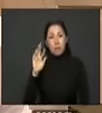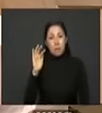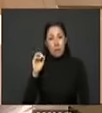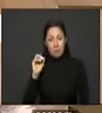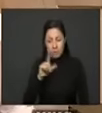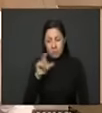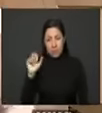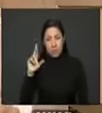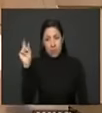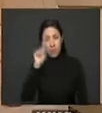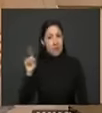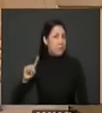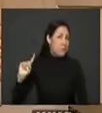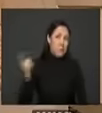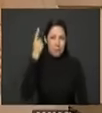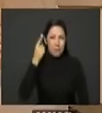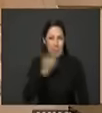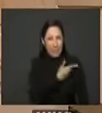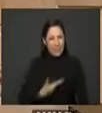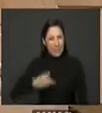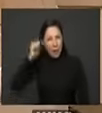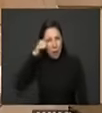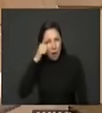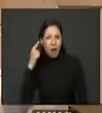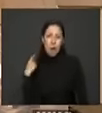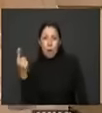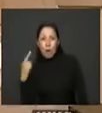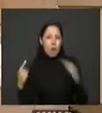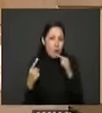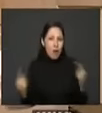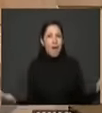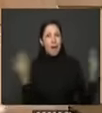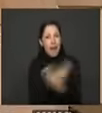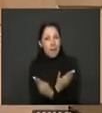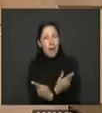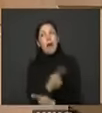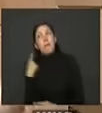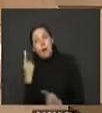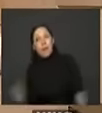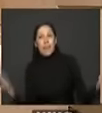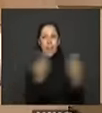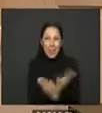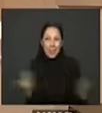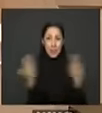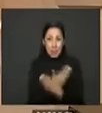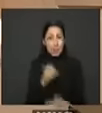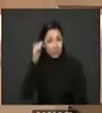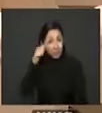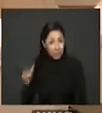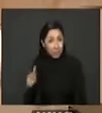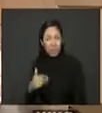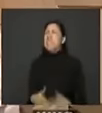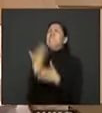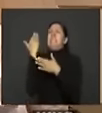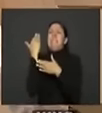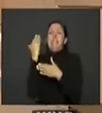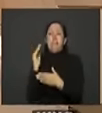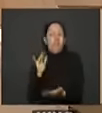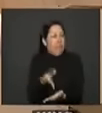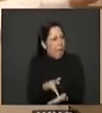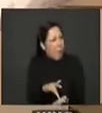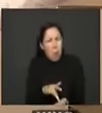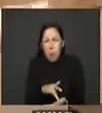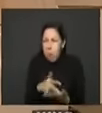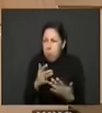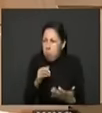presidente del Frente Nacional que por primera vez tuvo que enfrentar en el siglo XX a un país devastado por una guerra